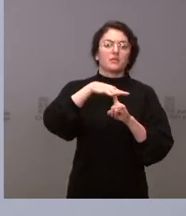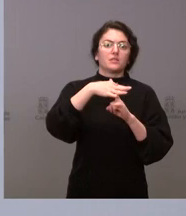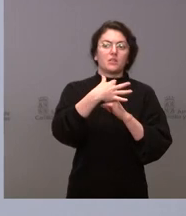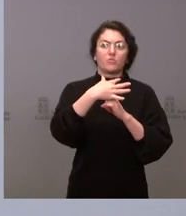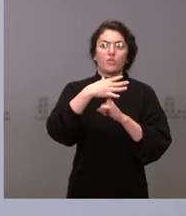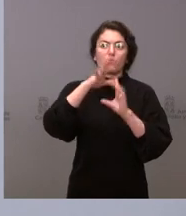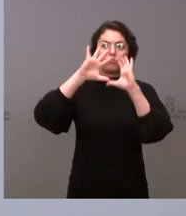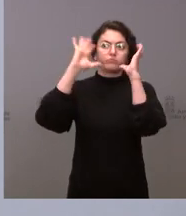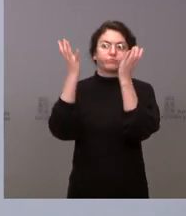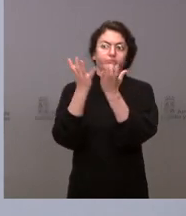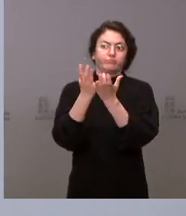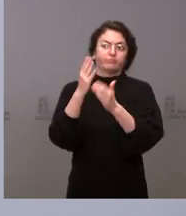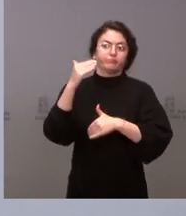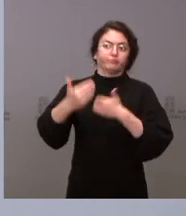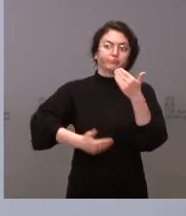internacionales pues así